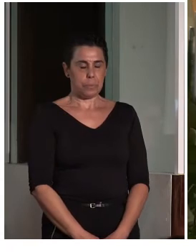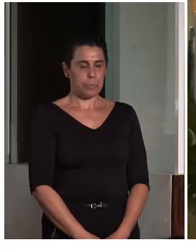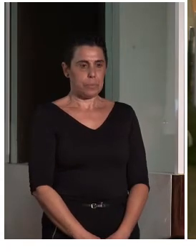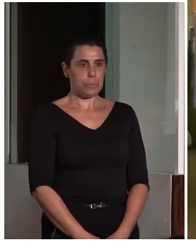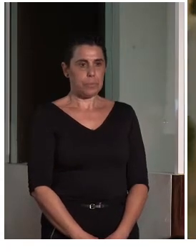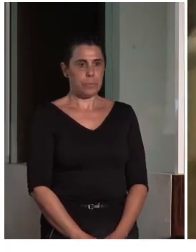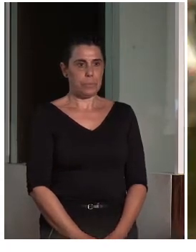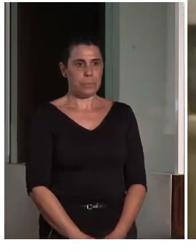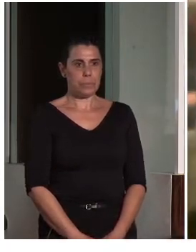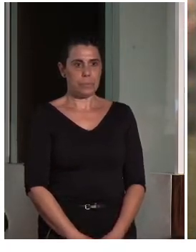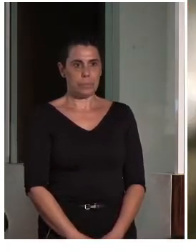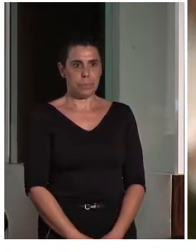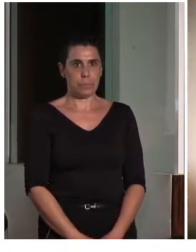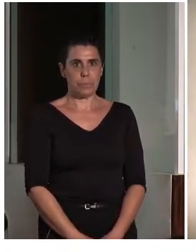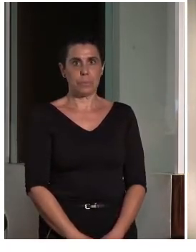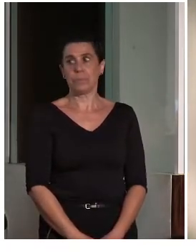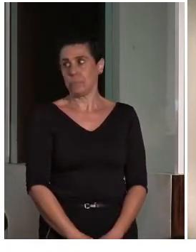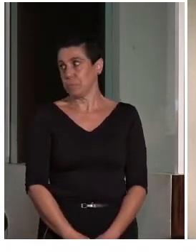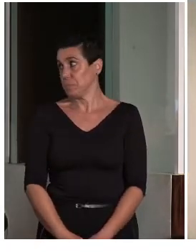Bueno, pues por alusión.